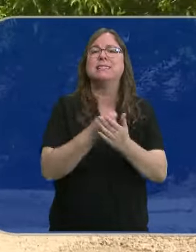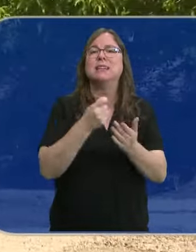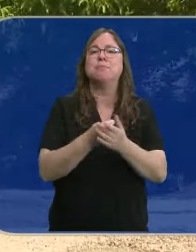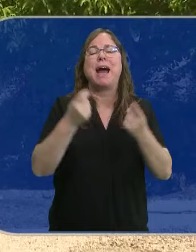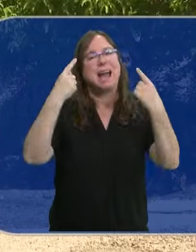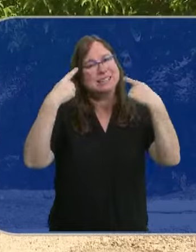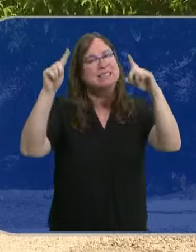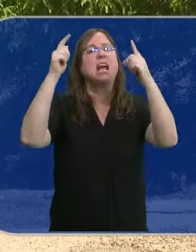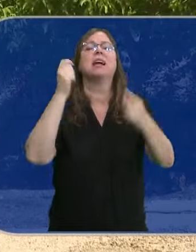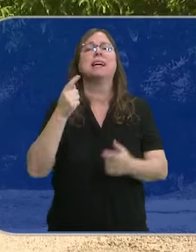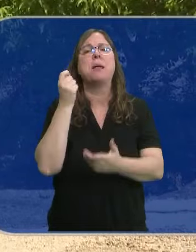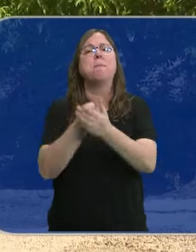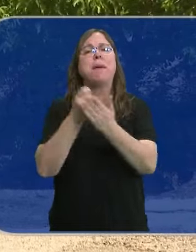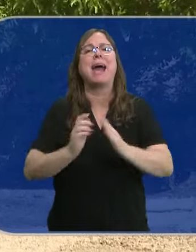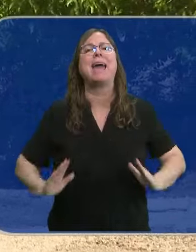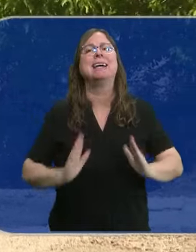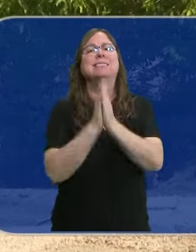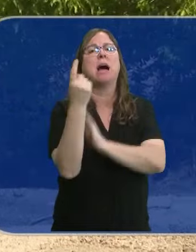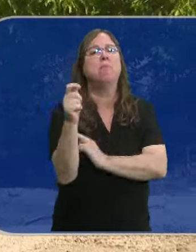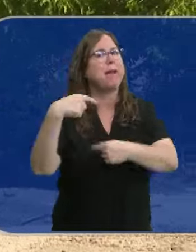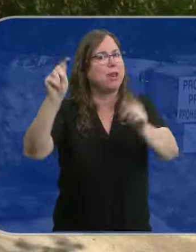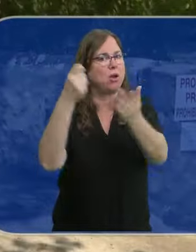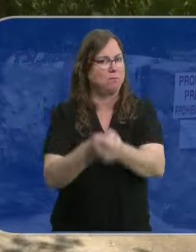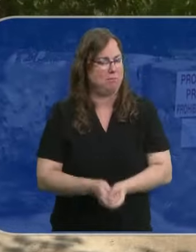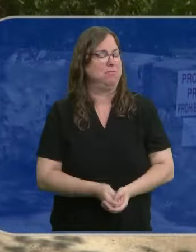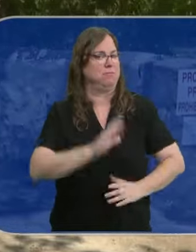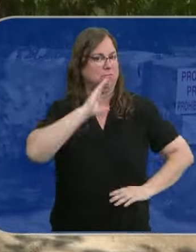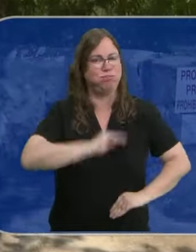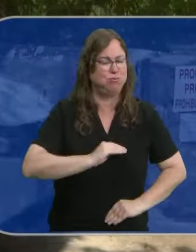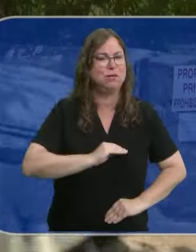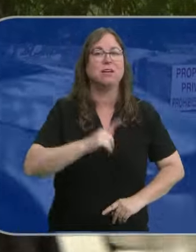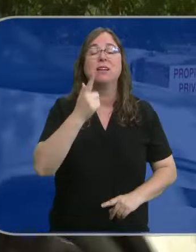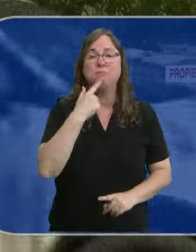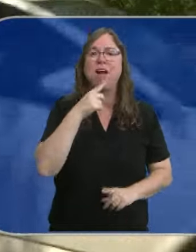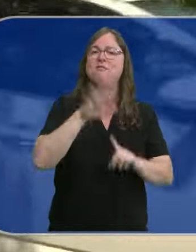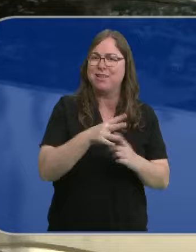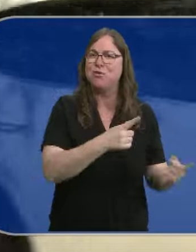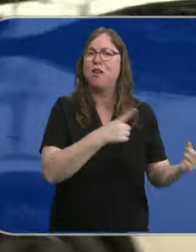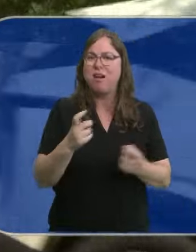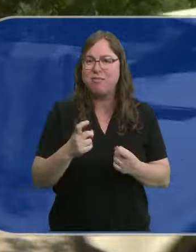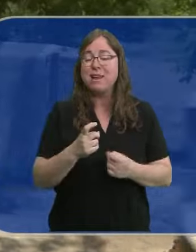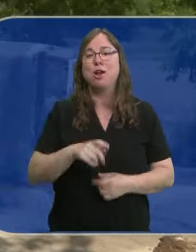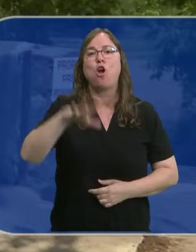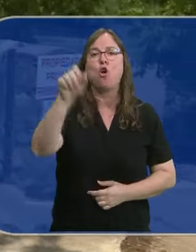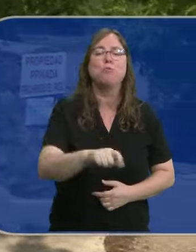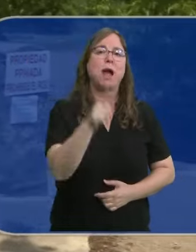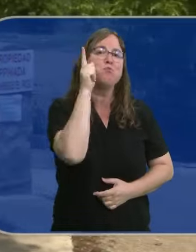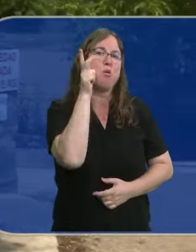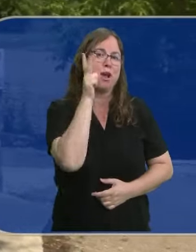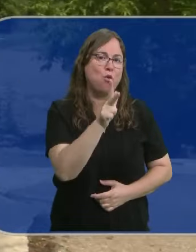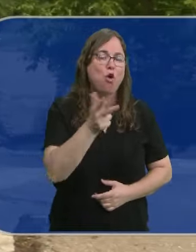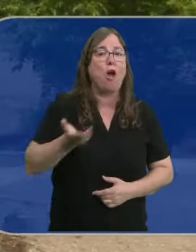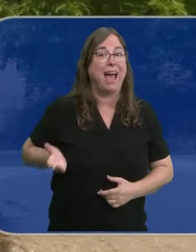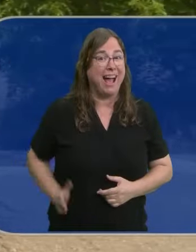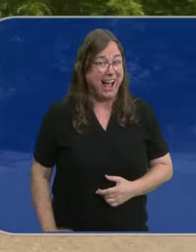facturas San Pedro. Además también hay otra serie de facturas pendientes por la compra de móviles de alta gama,